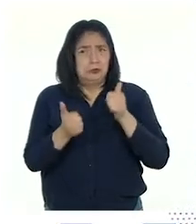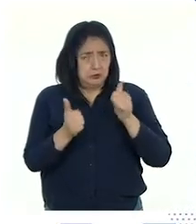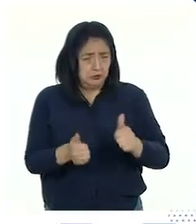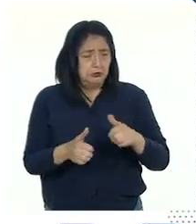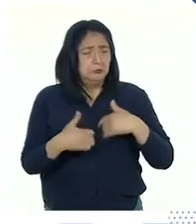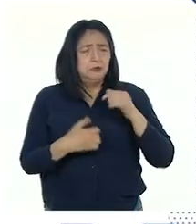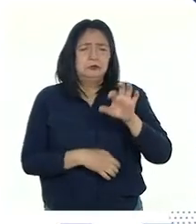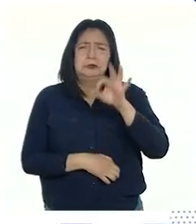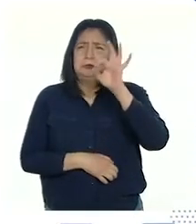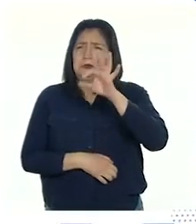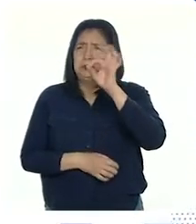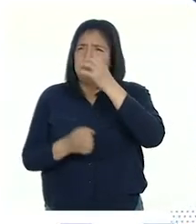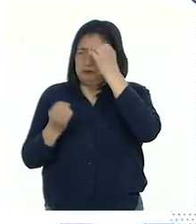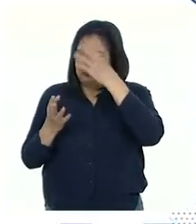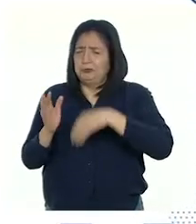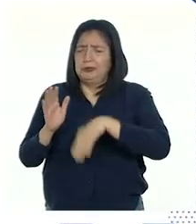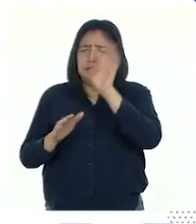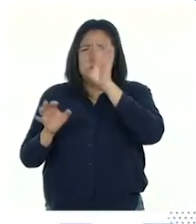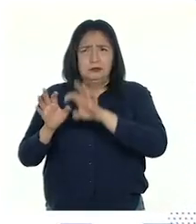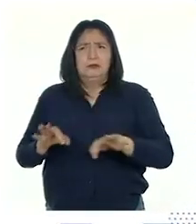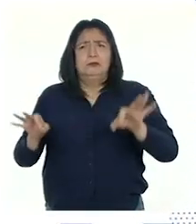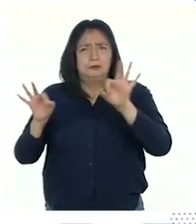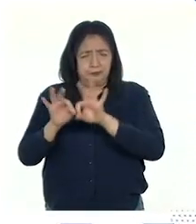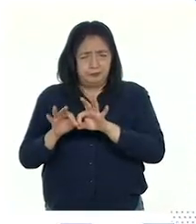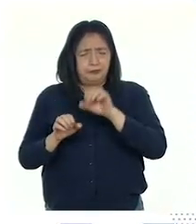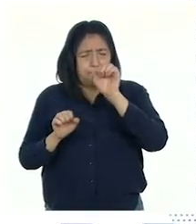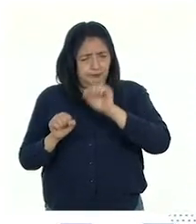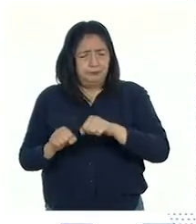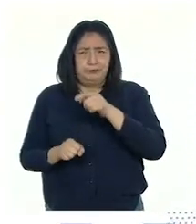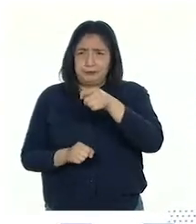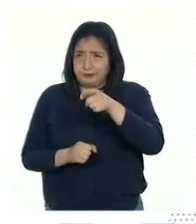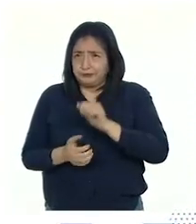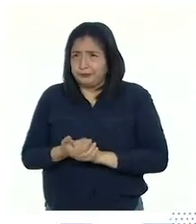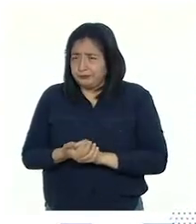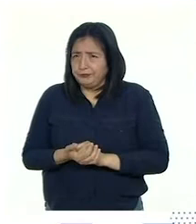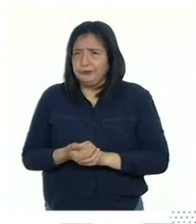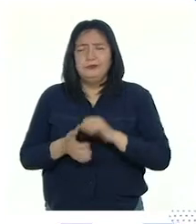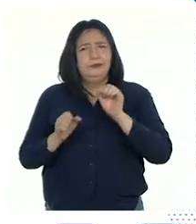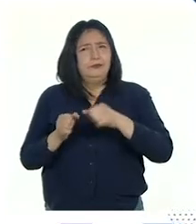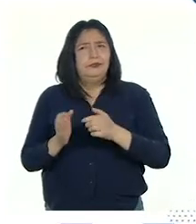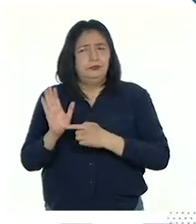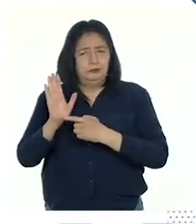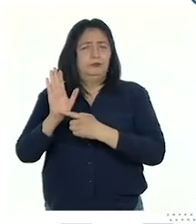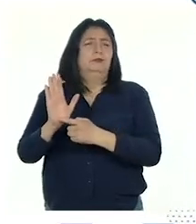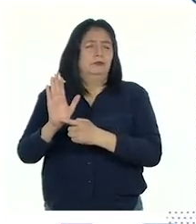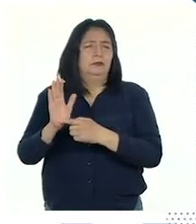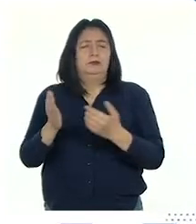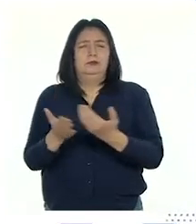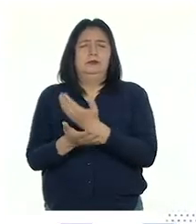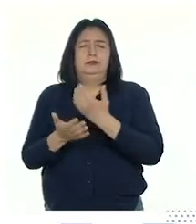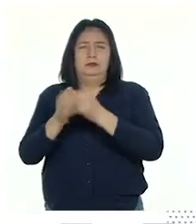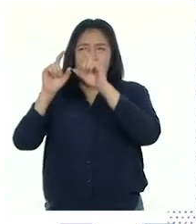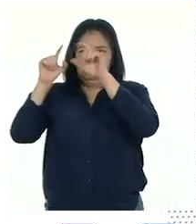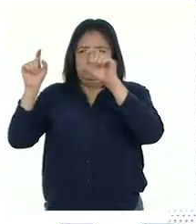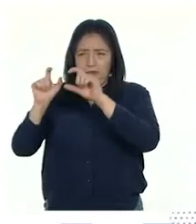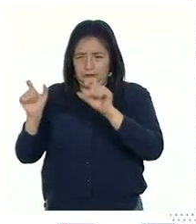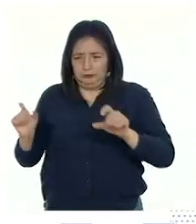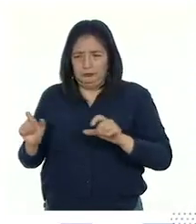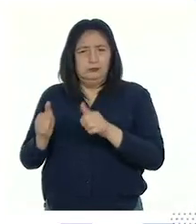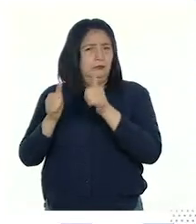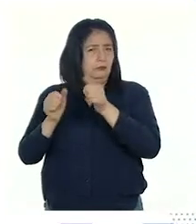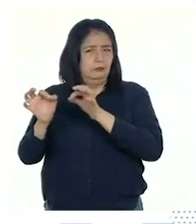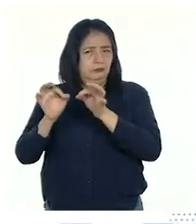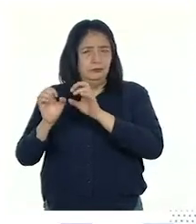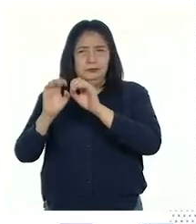logrado identificar la información más importante y a partir de eso has presentado un organizador gráfico